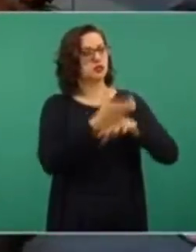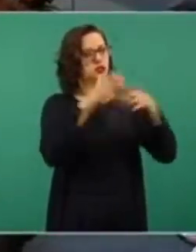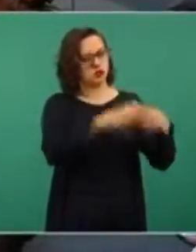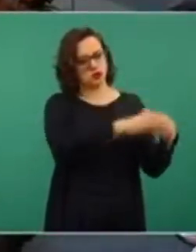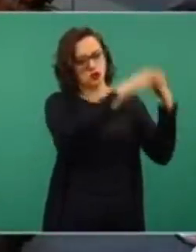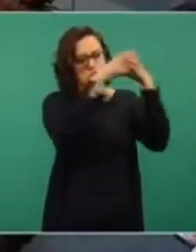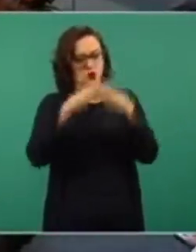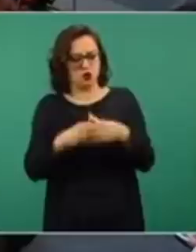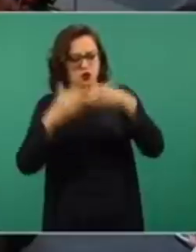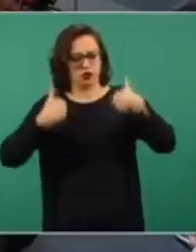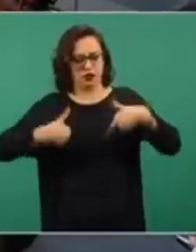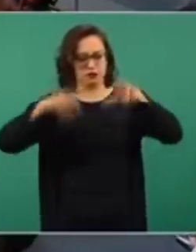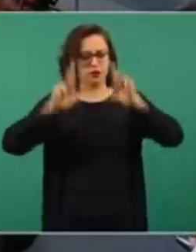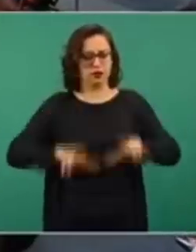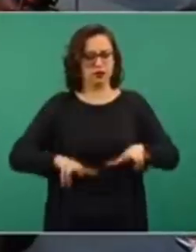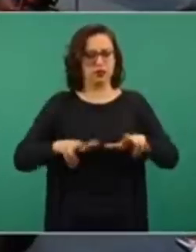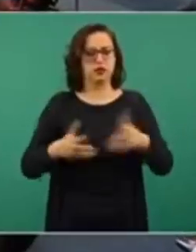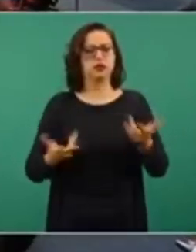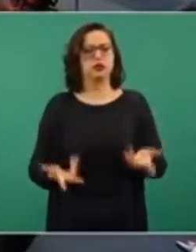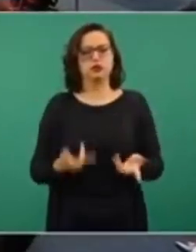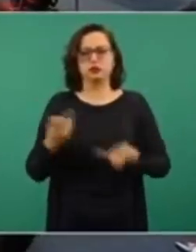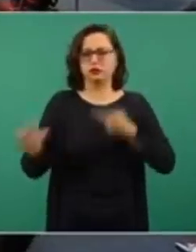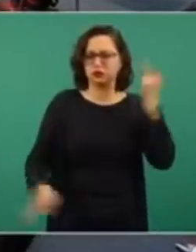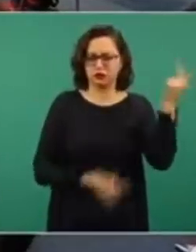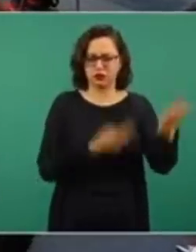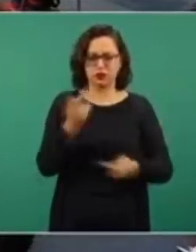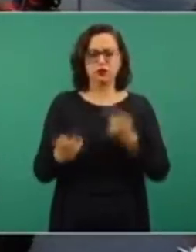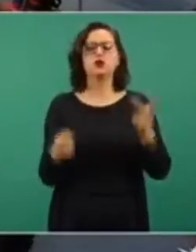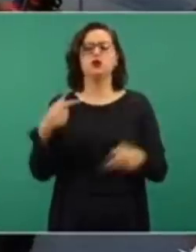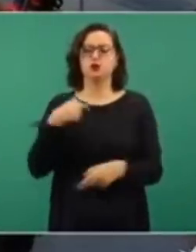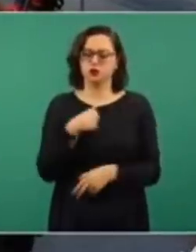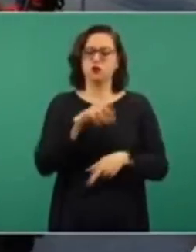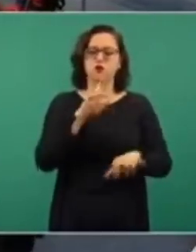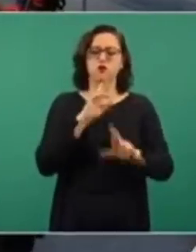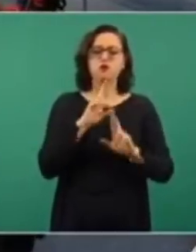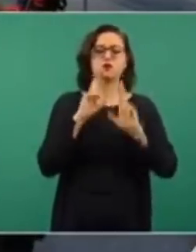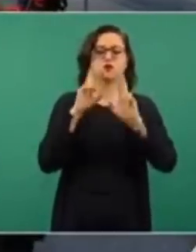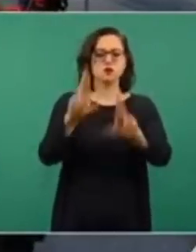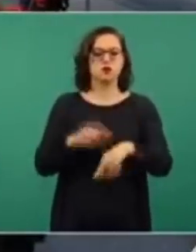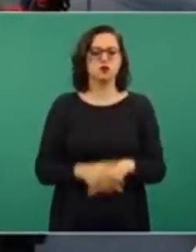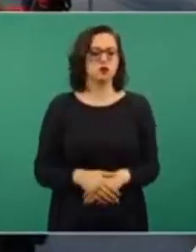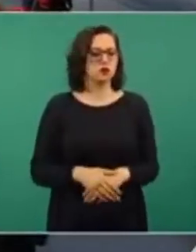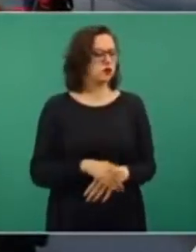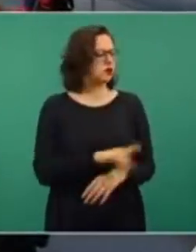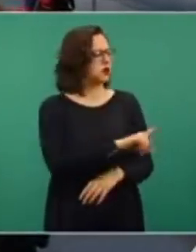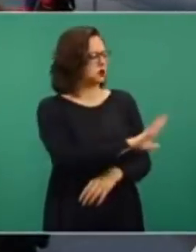vez la voy a contestar, por Marcelo, no yo.